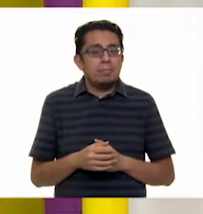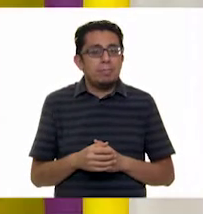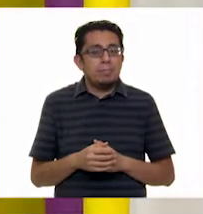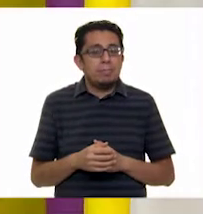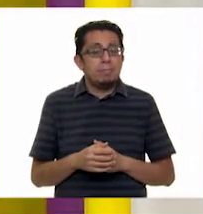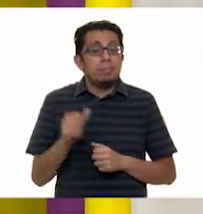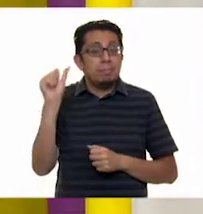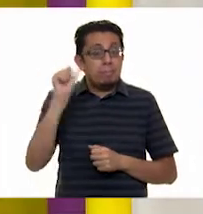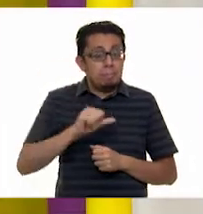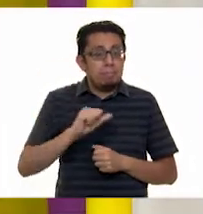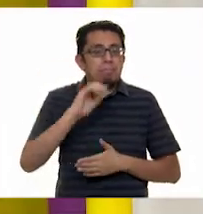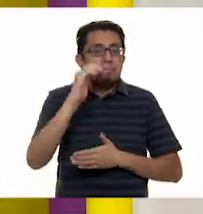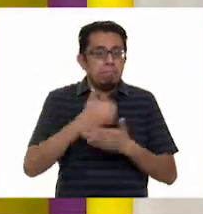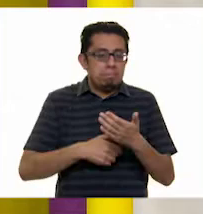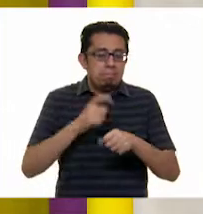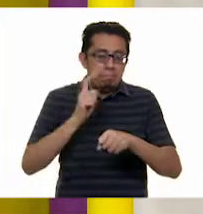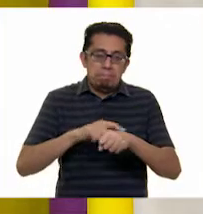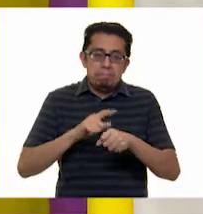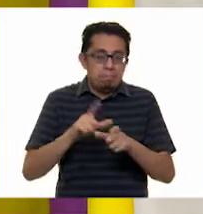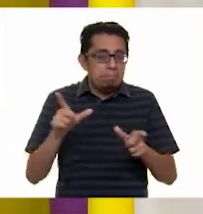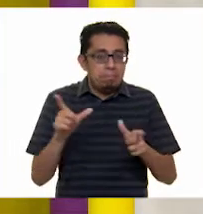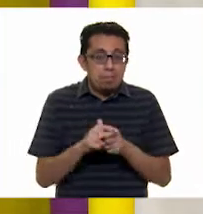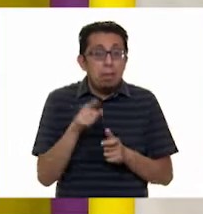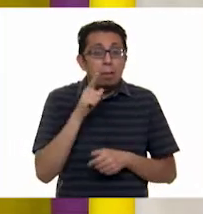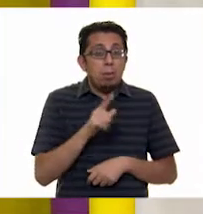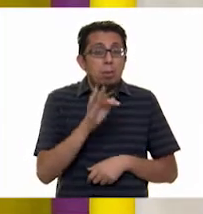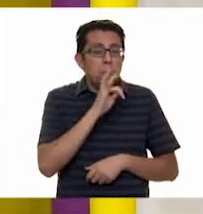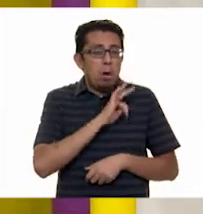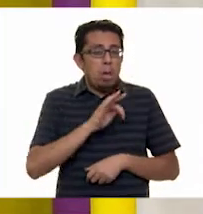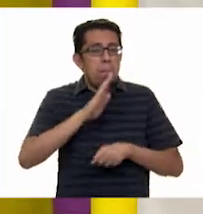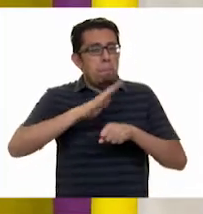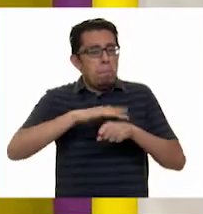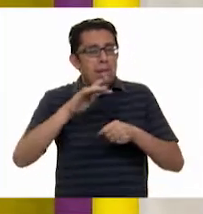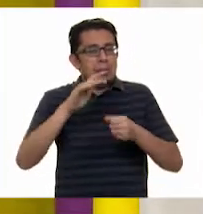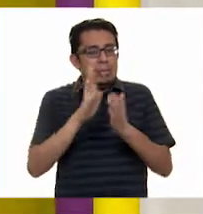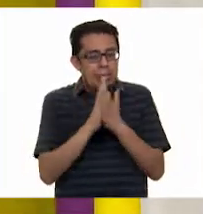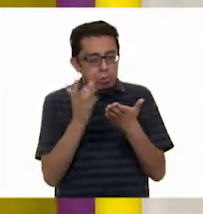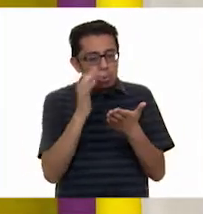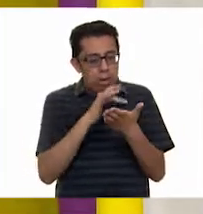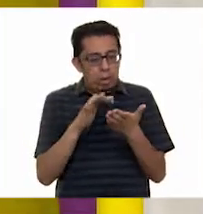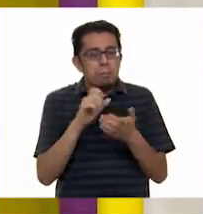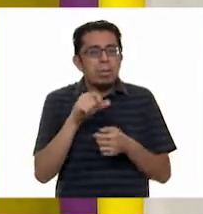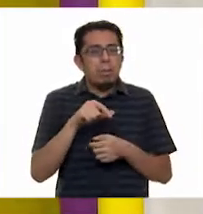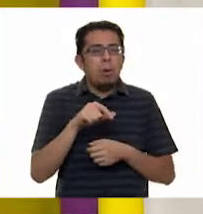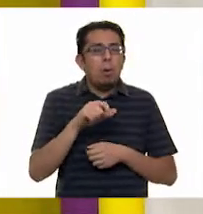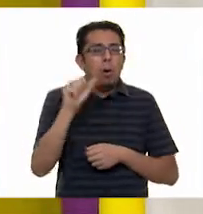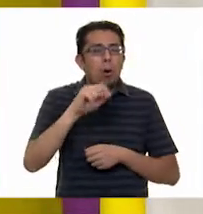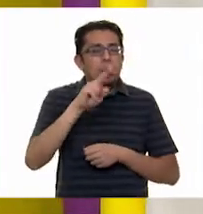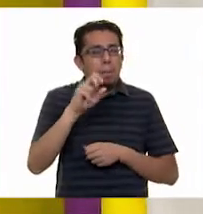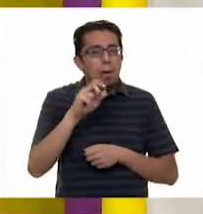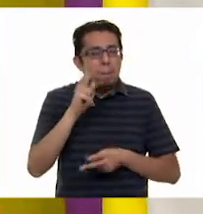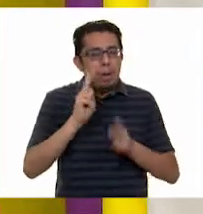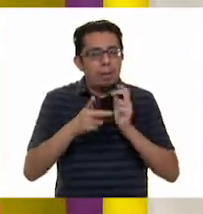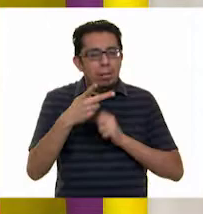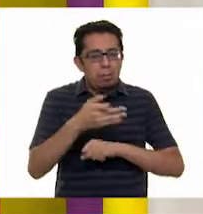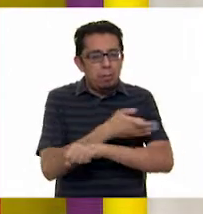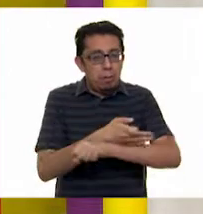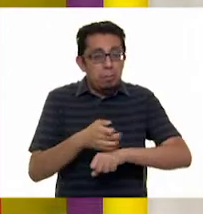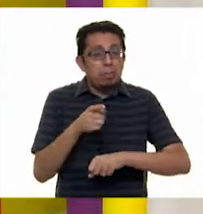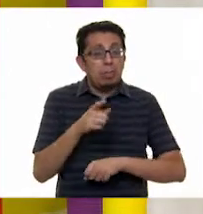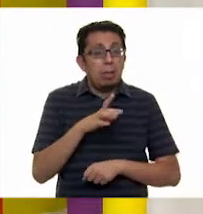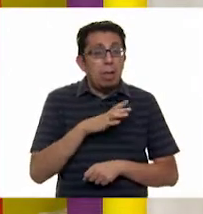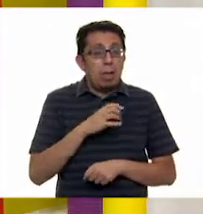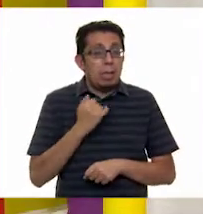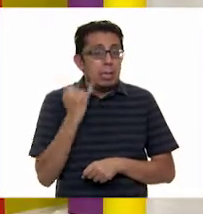Por hoy se nos acabó el tiempo. Si te es posible, consulta otros libros y comenta el tema de hoy con tu familia. Si tienes la fortuna de